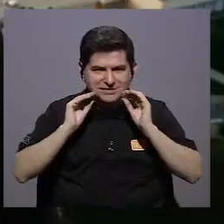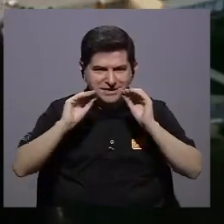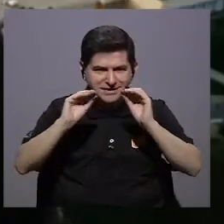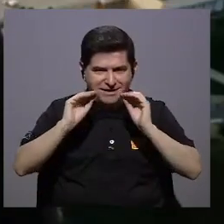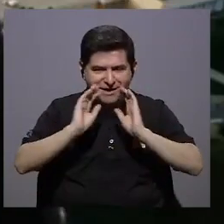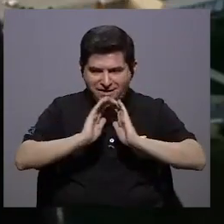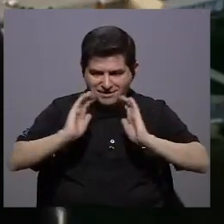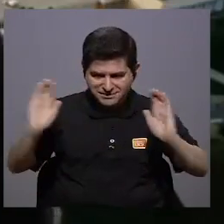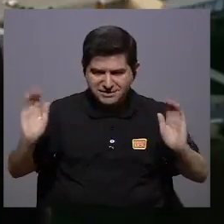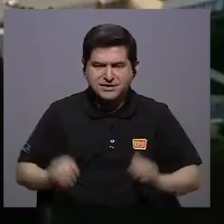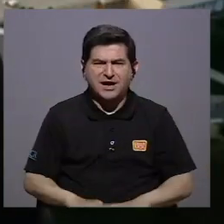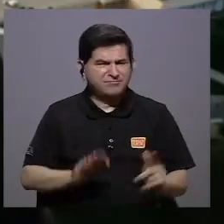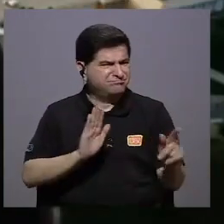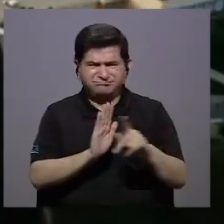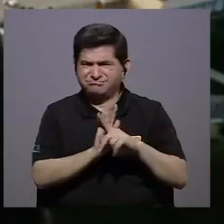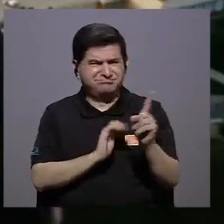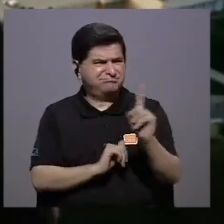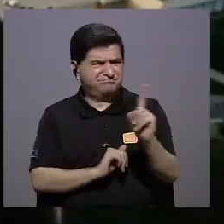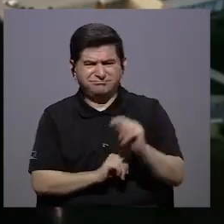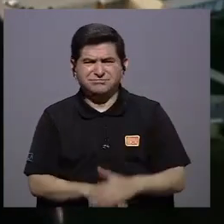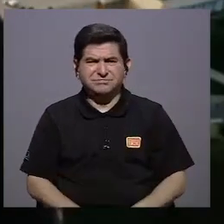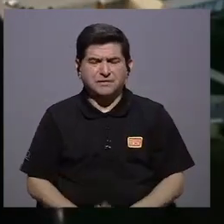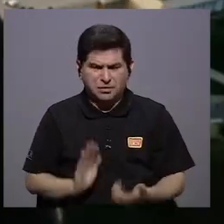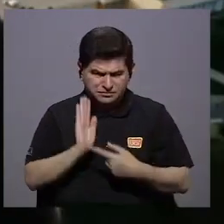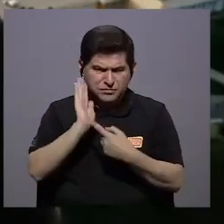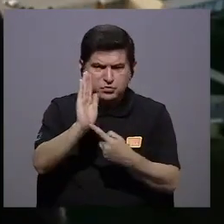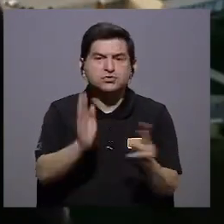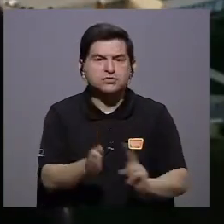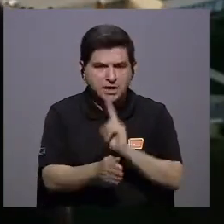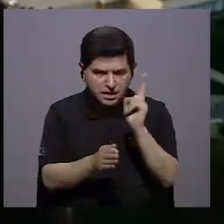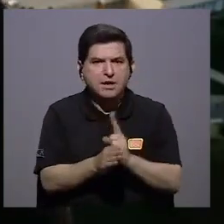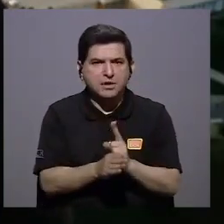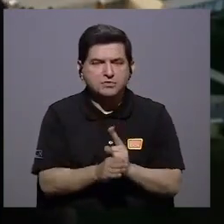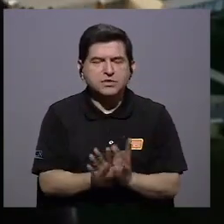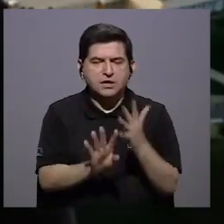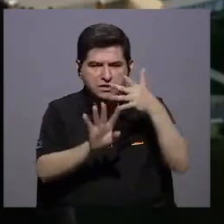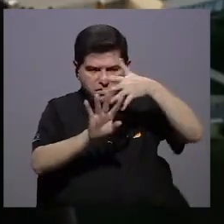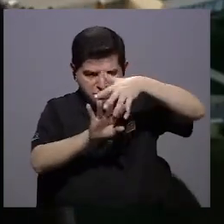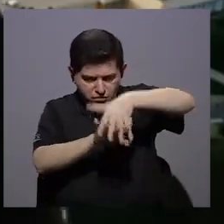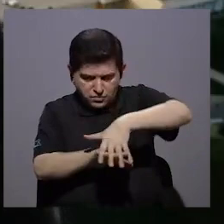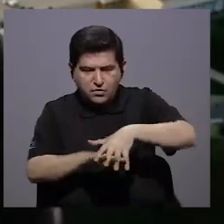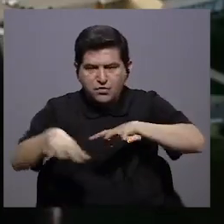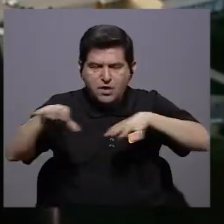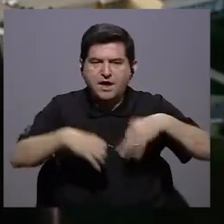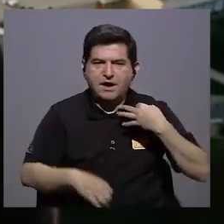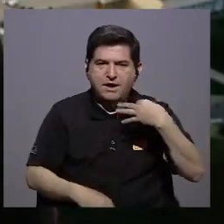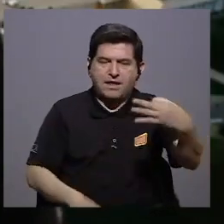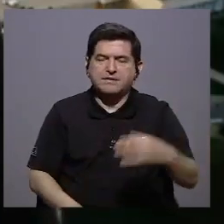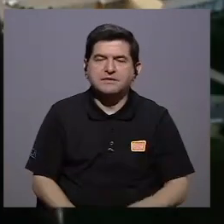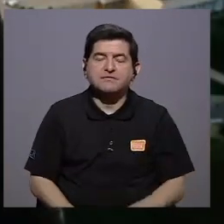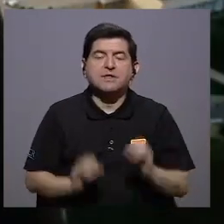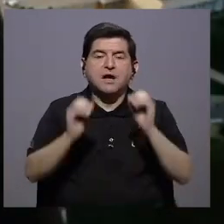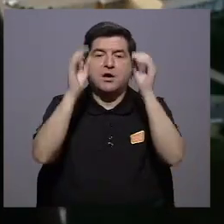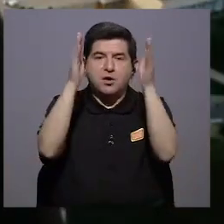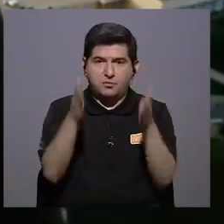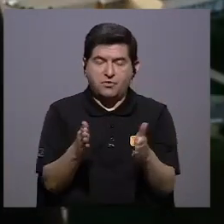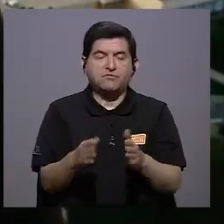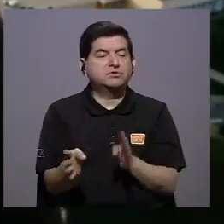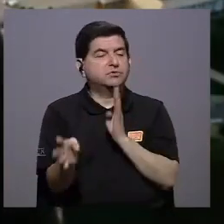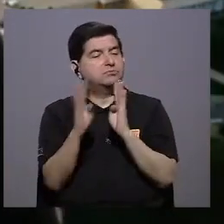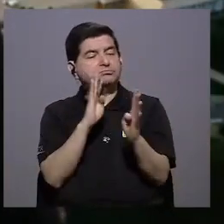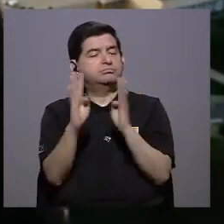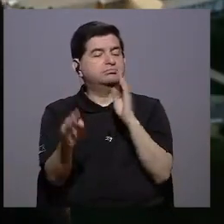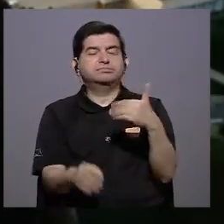es enseñar a nuestros chicos en lugar de prohibirlos enseñarlos a usarlo integrarlo en la actividad cotidiana que un profesor